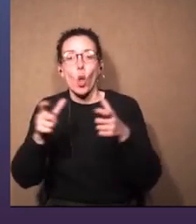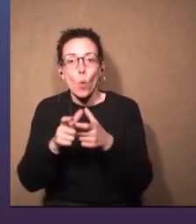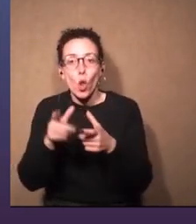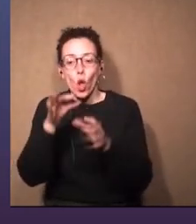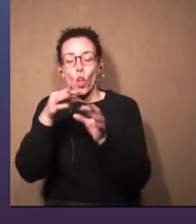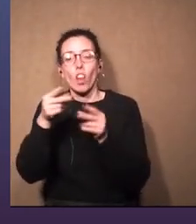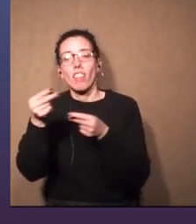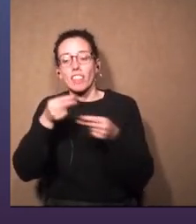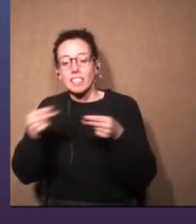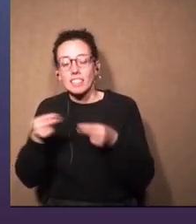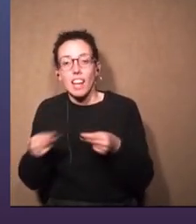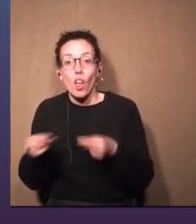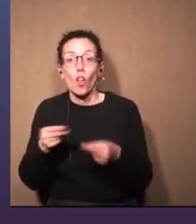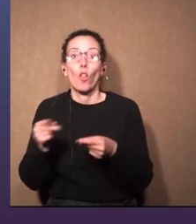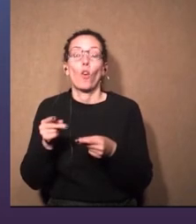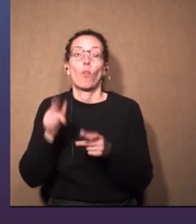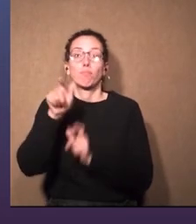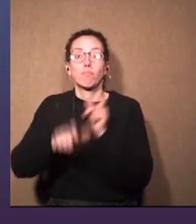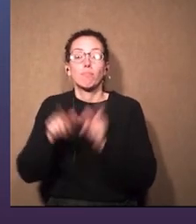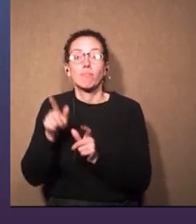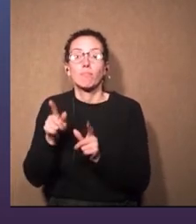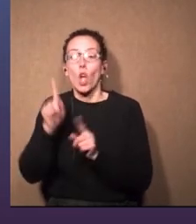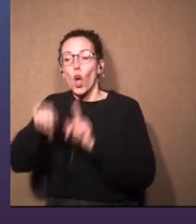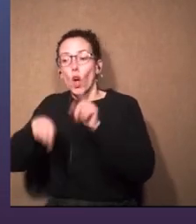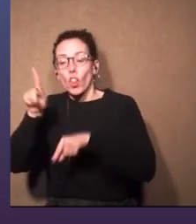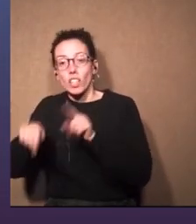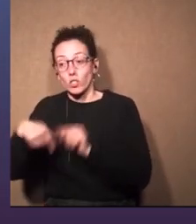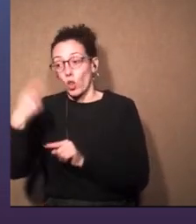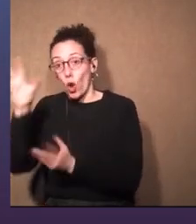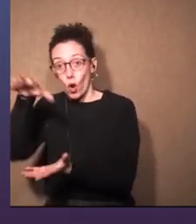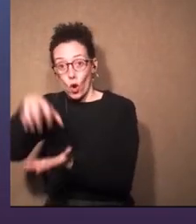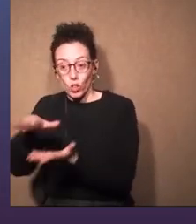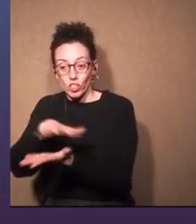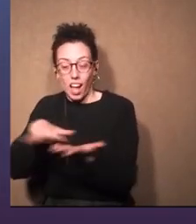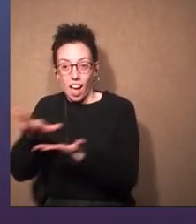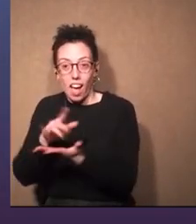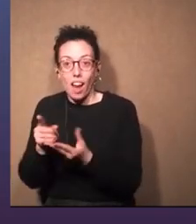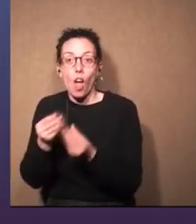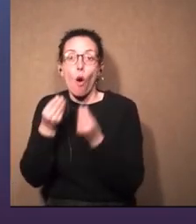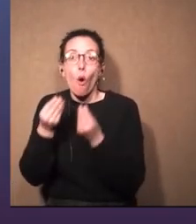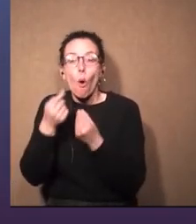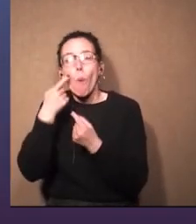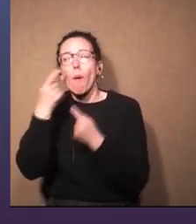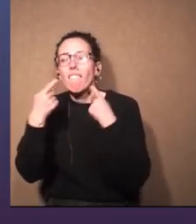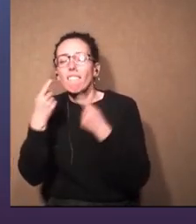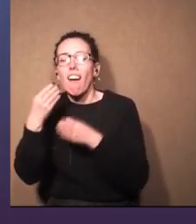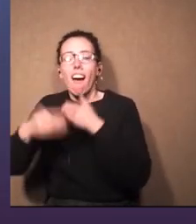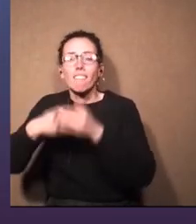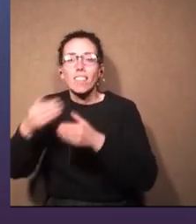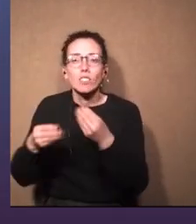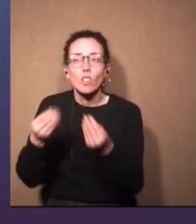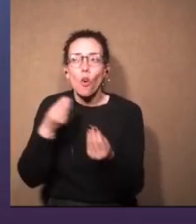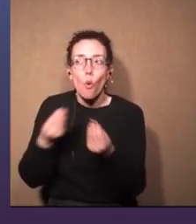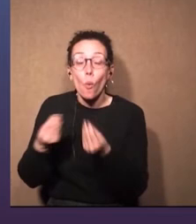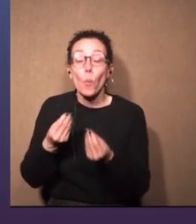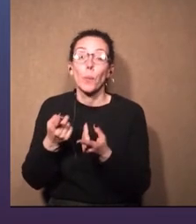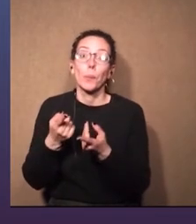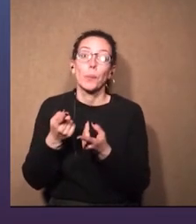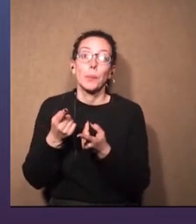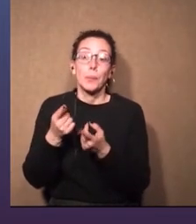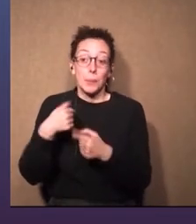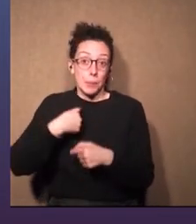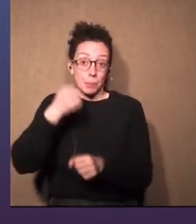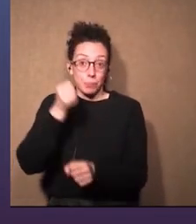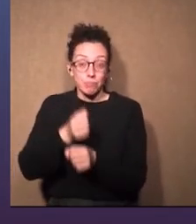reuniones con diseñadores, coordinación con otras áreas de cómo van los avances y